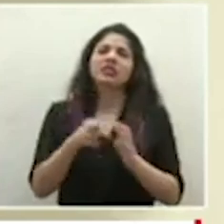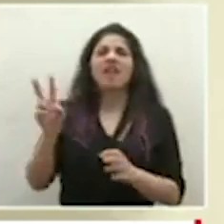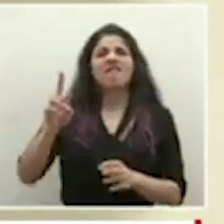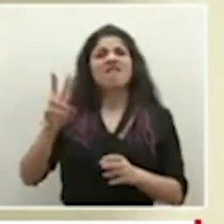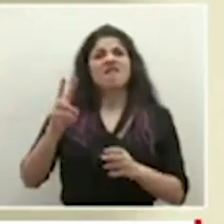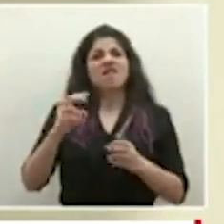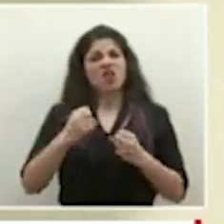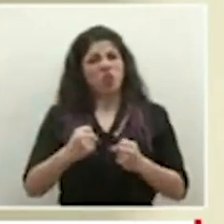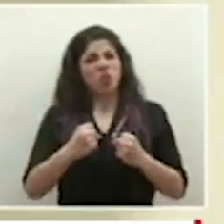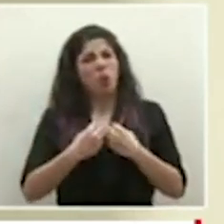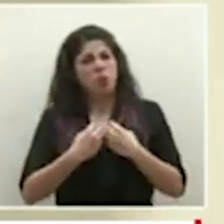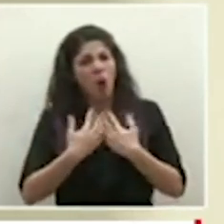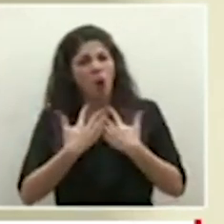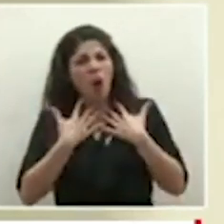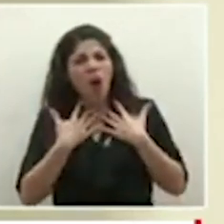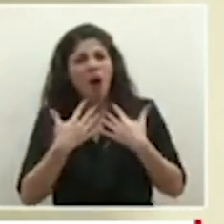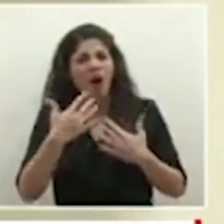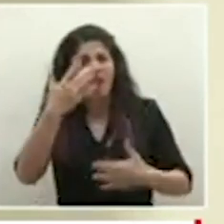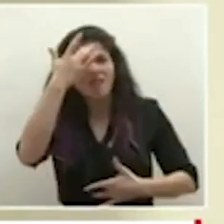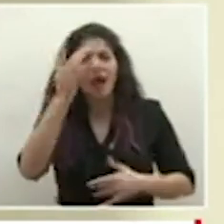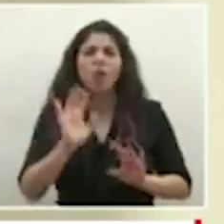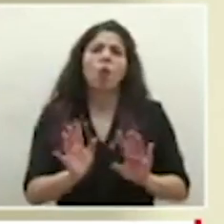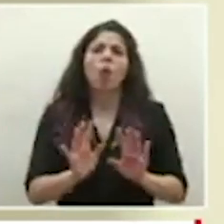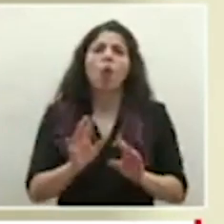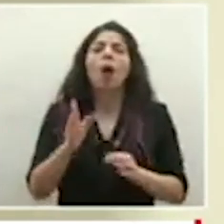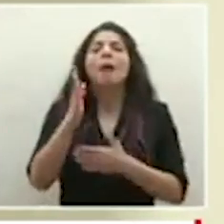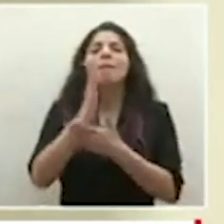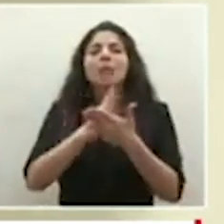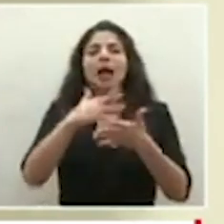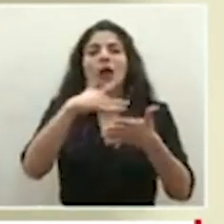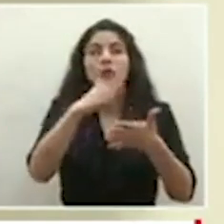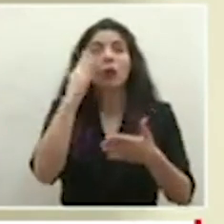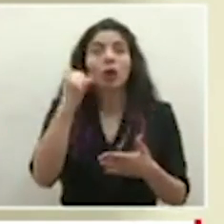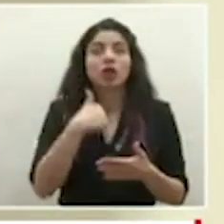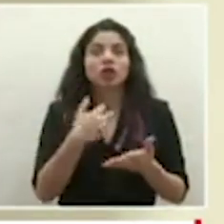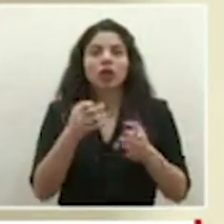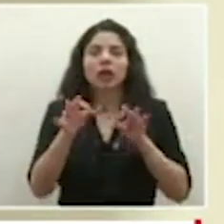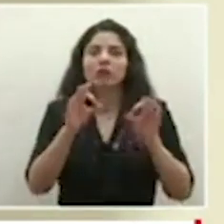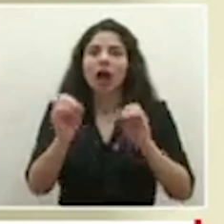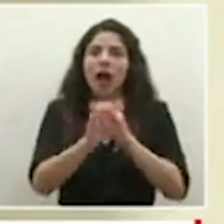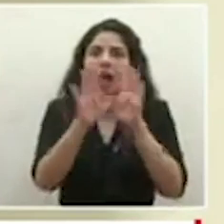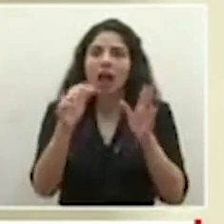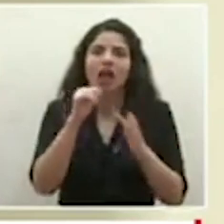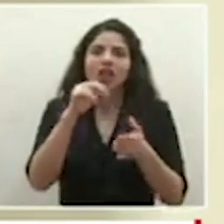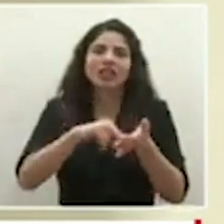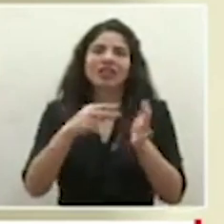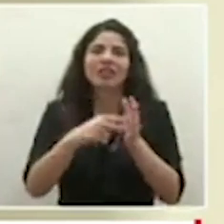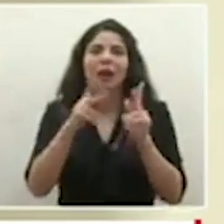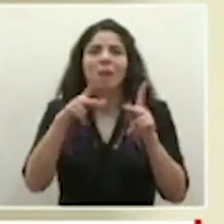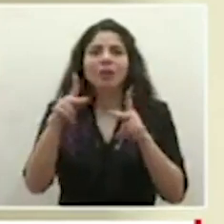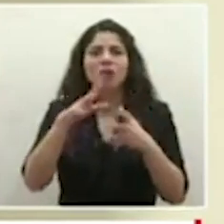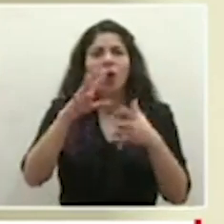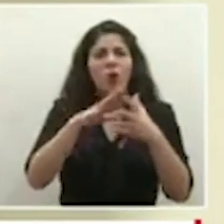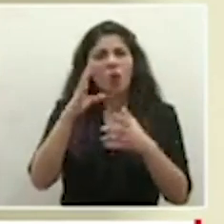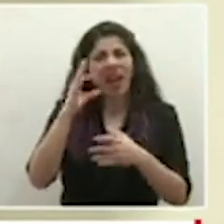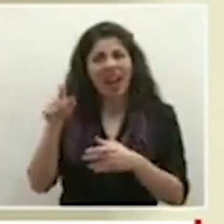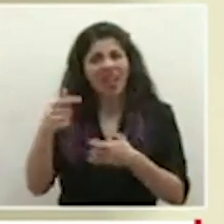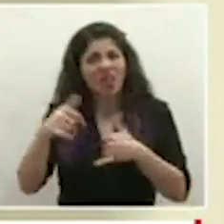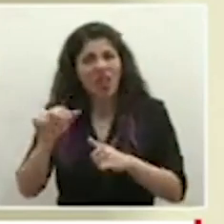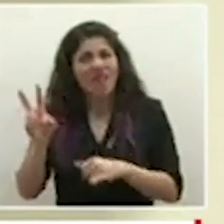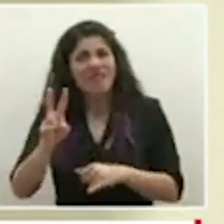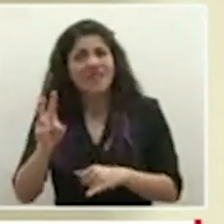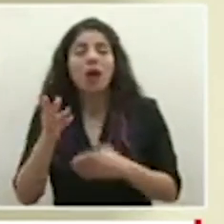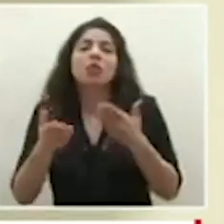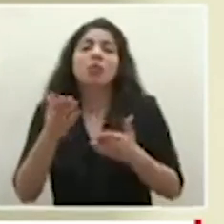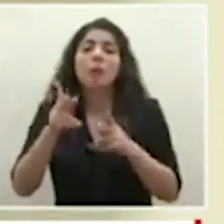replicándose que esté activo que esté reproduciendo eso ya es parte de los estudios porque yo también quería aclararlo que eso no vaya a crear confusión la persona puede